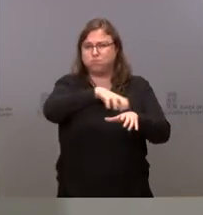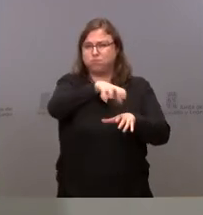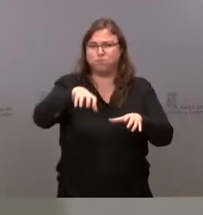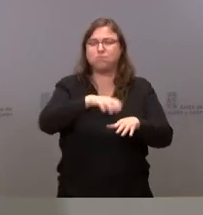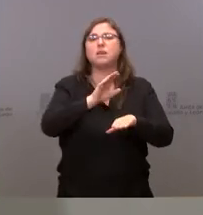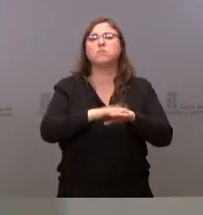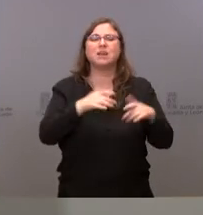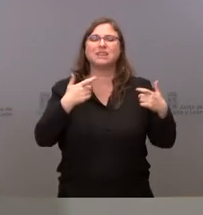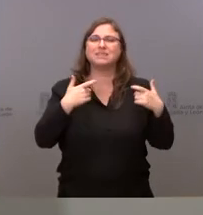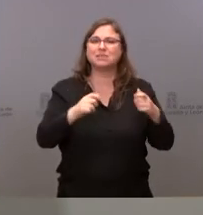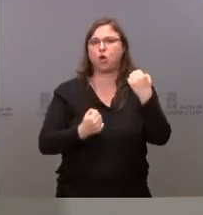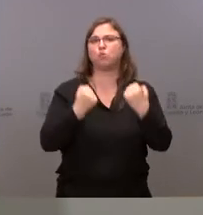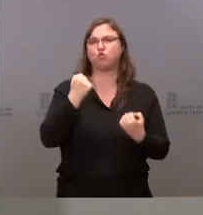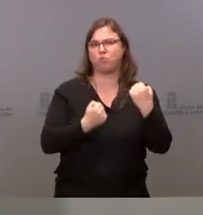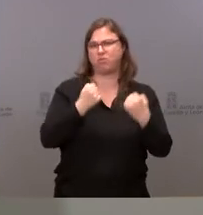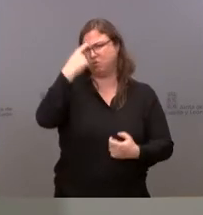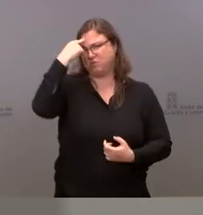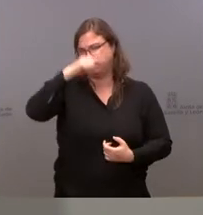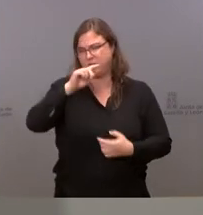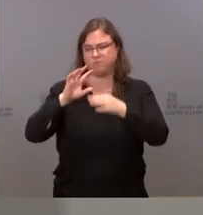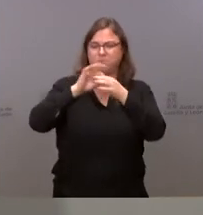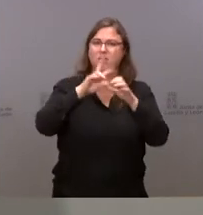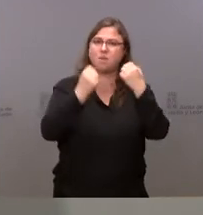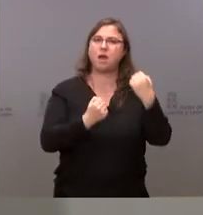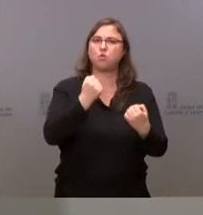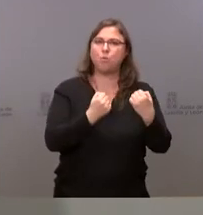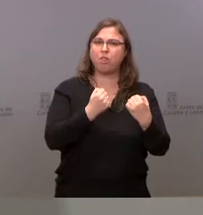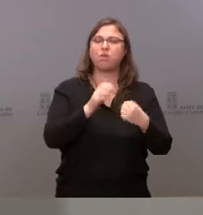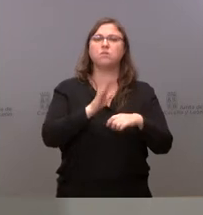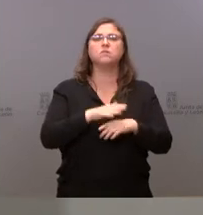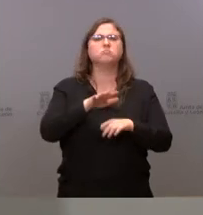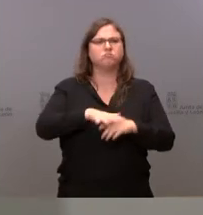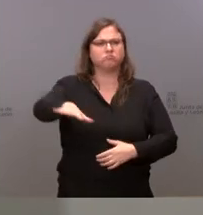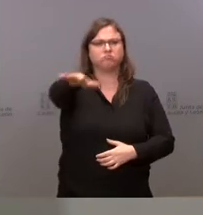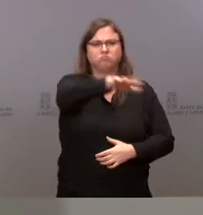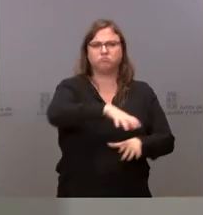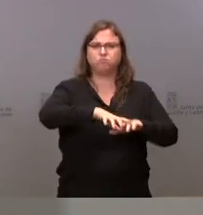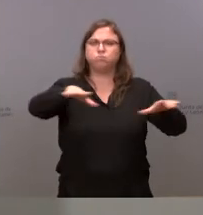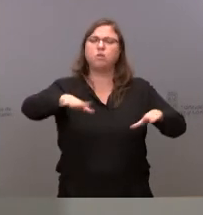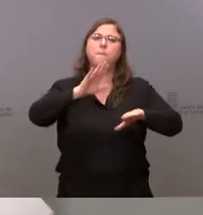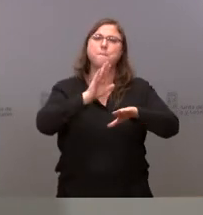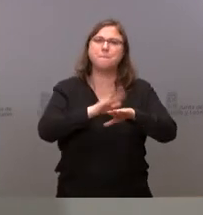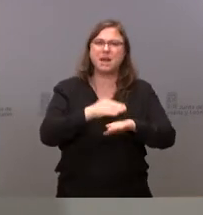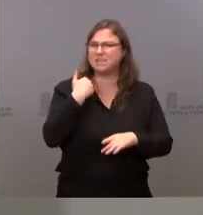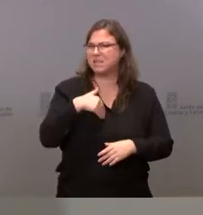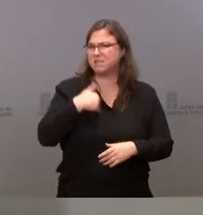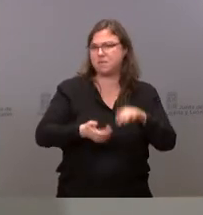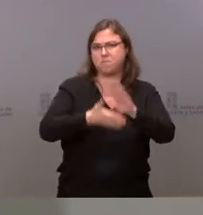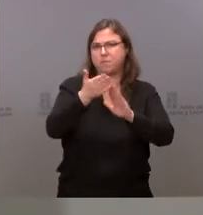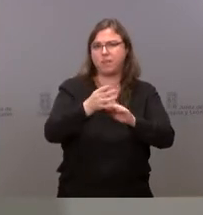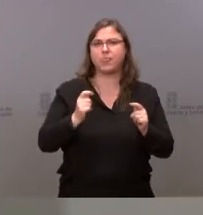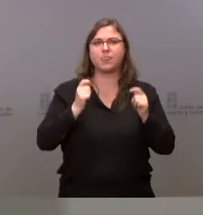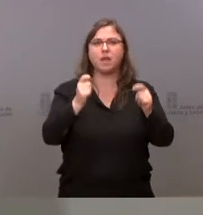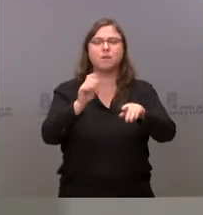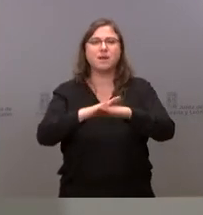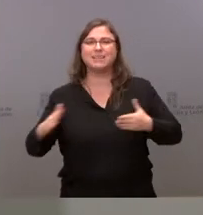destina al sector de la automoción, como ustedes conocen, y que forma parte de una importante nave que va a destinarse con carácter ya muy inmediato a